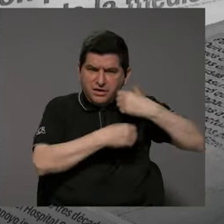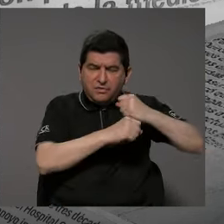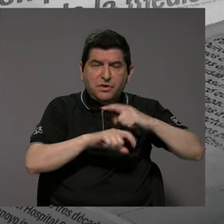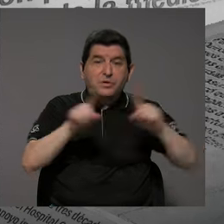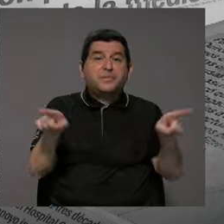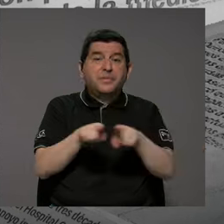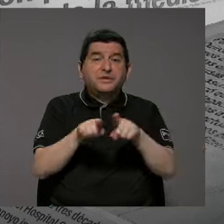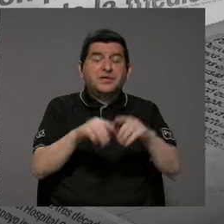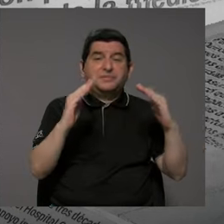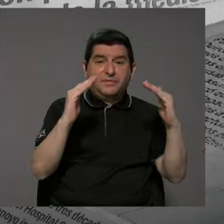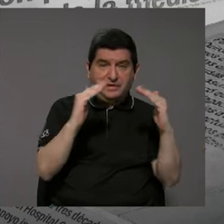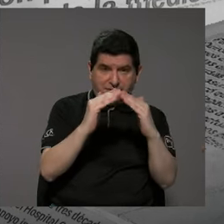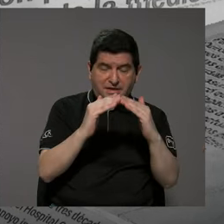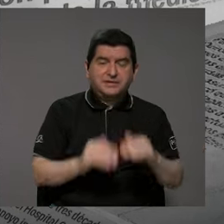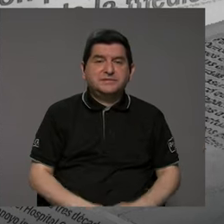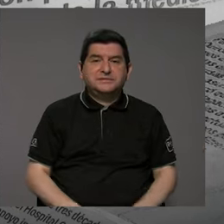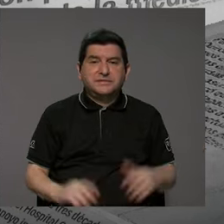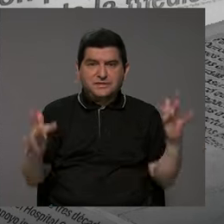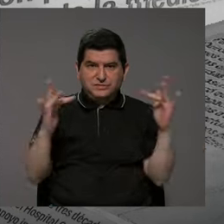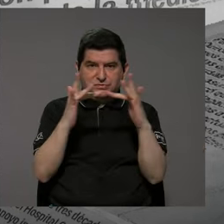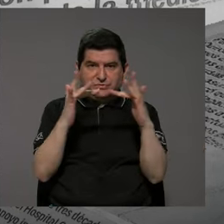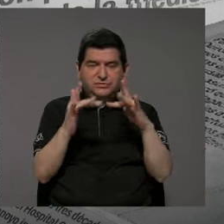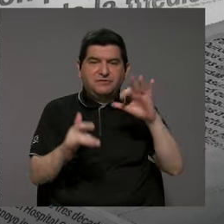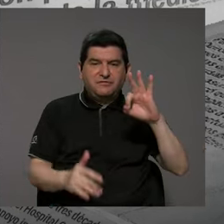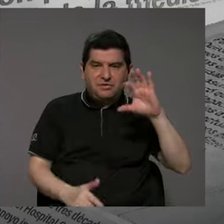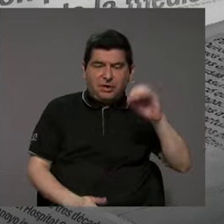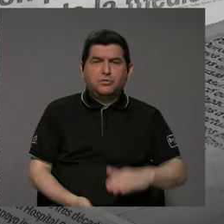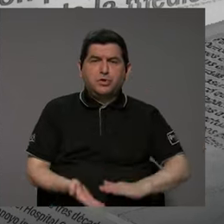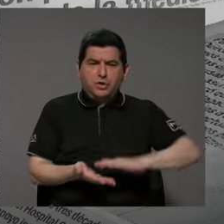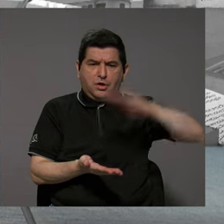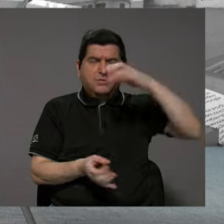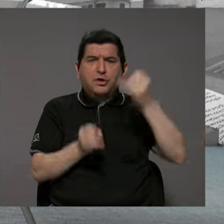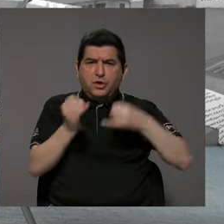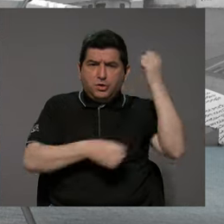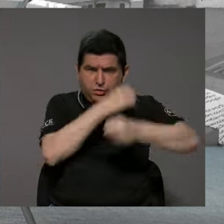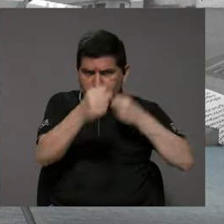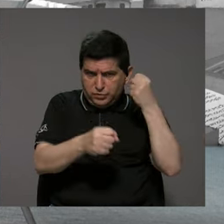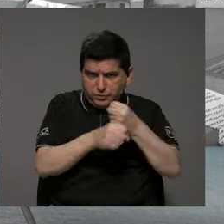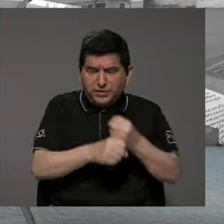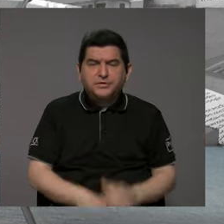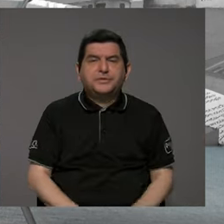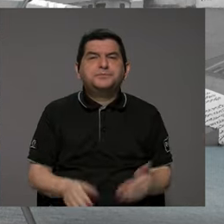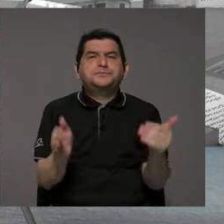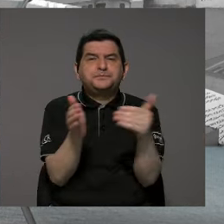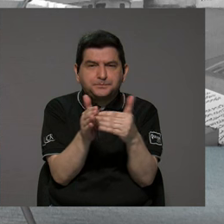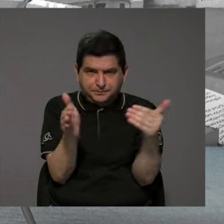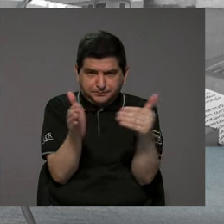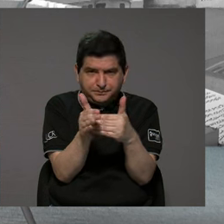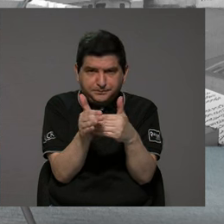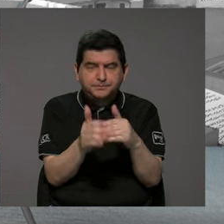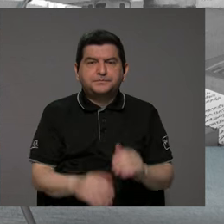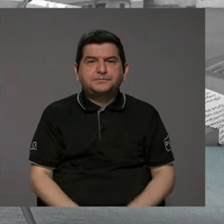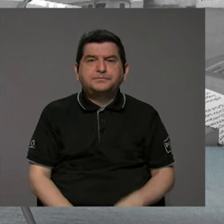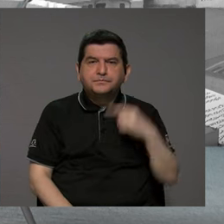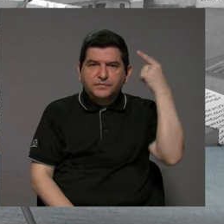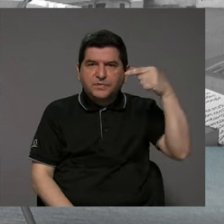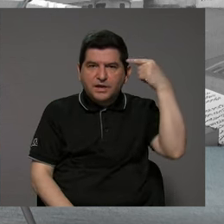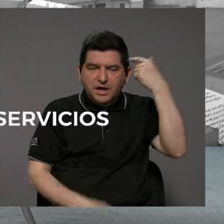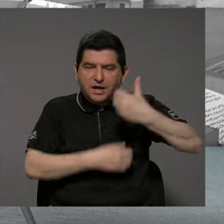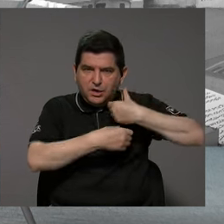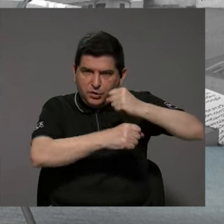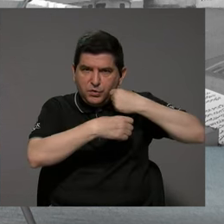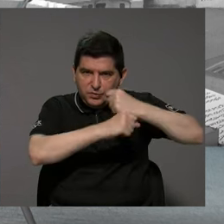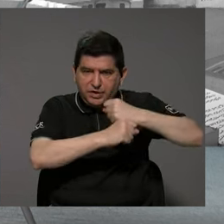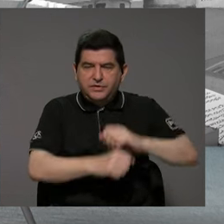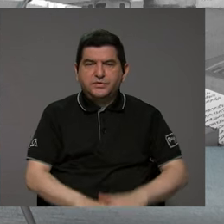de hogares conectados por fibra óptica aumentó de manera muy significativa en el último año también. Pero bueno, regresando a gobiernos locales,